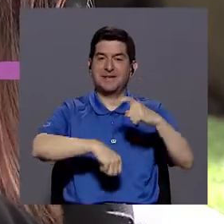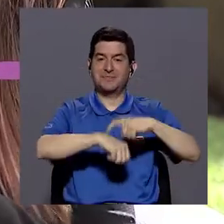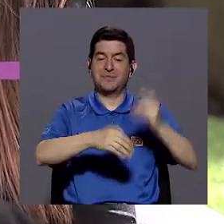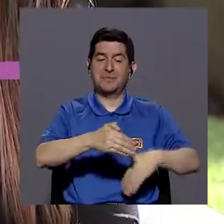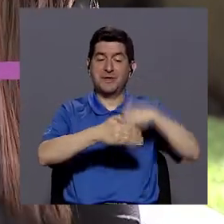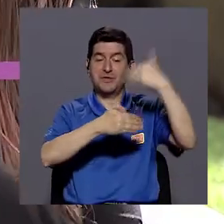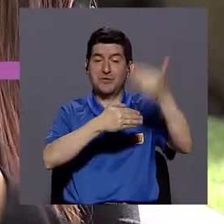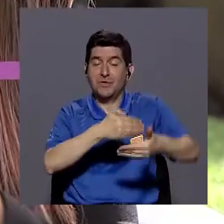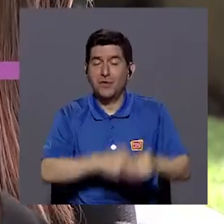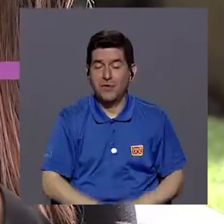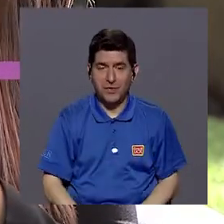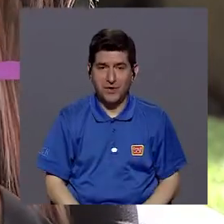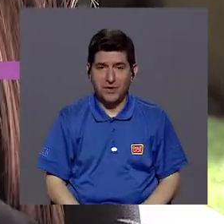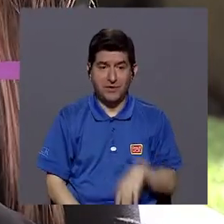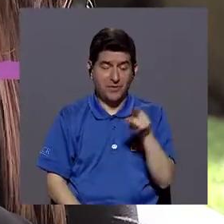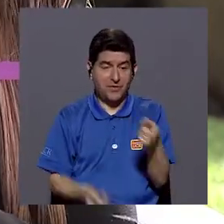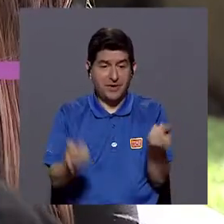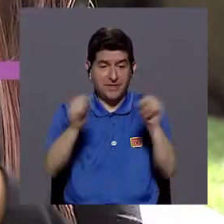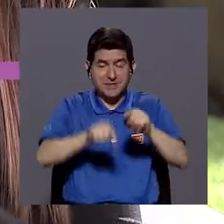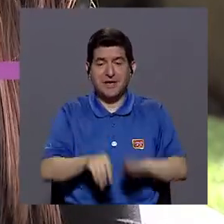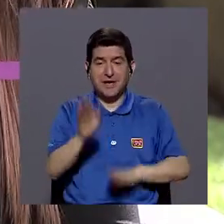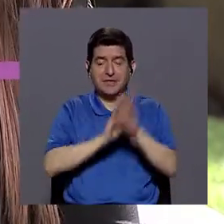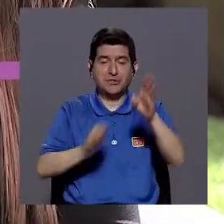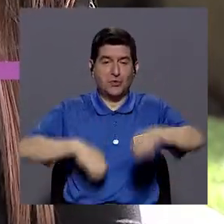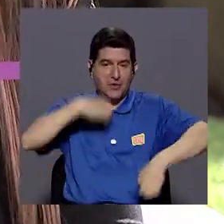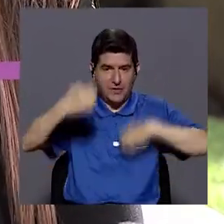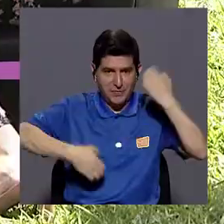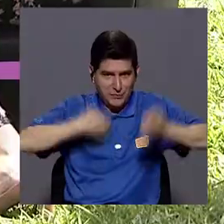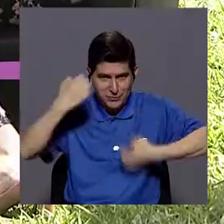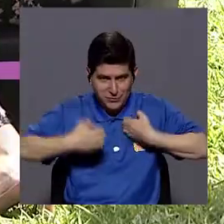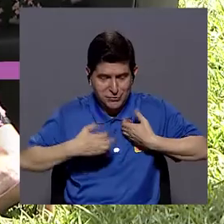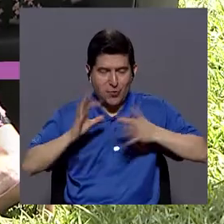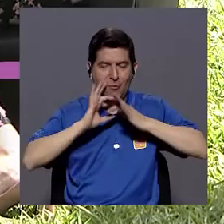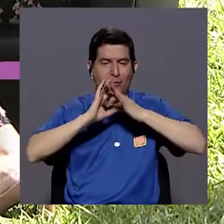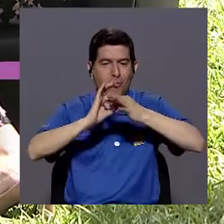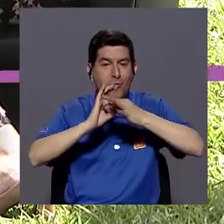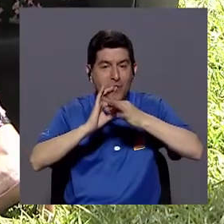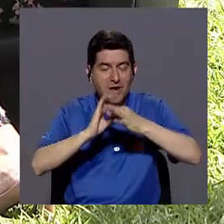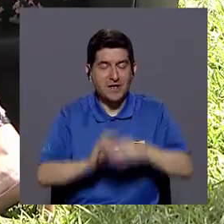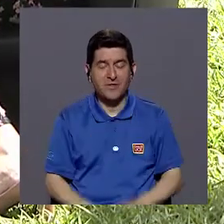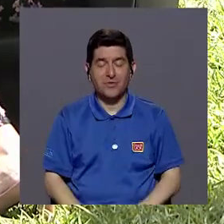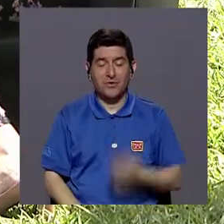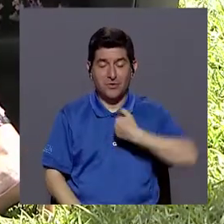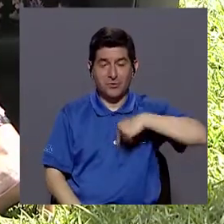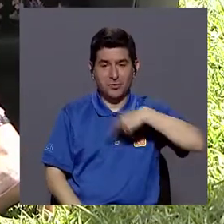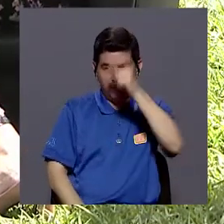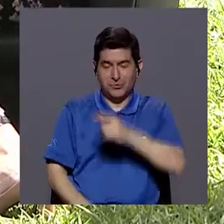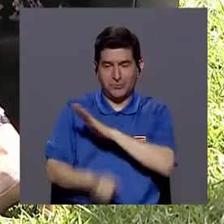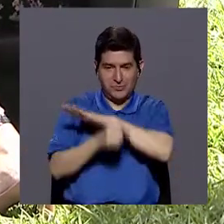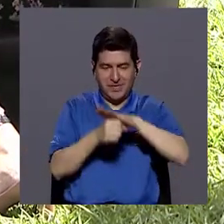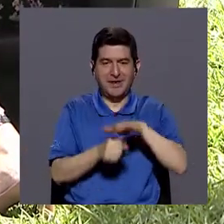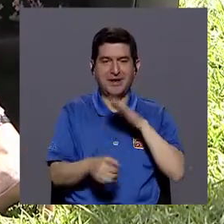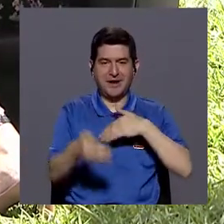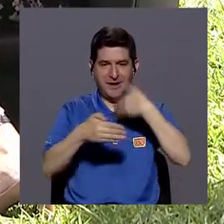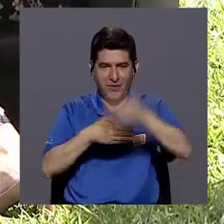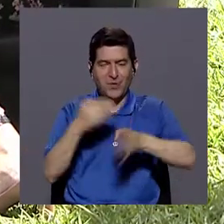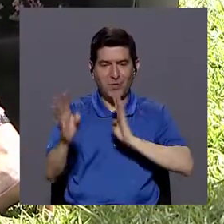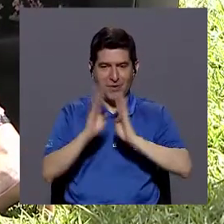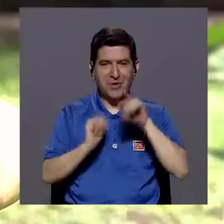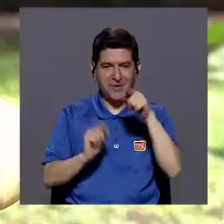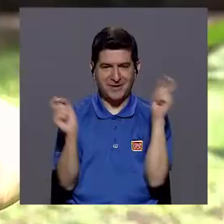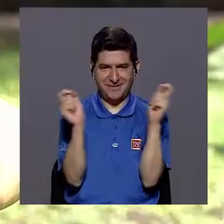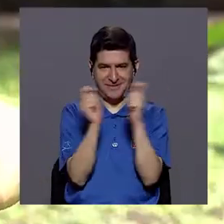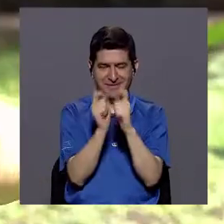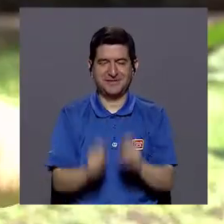ahí donde después vamos a pasar a lo que es el desarrollo emocional, que va de la mano porque somos seres integrales. Y eso lo vamos a conversar más adelante.